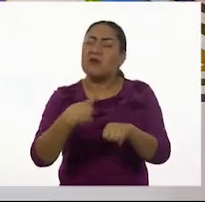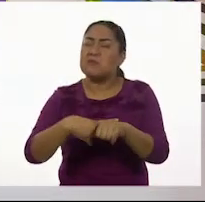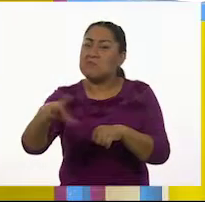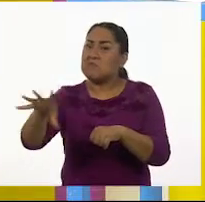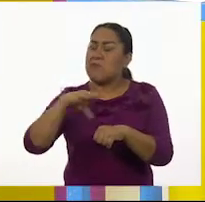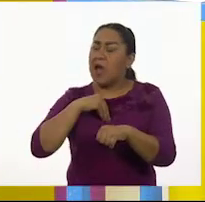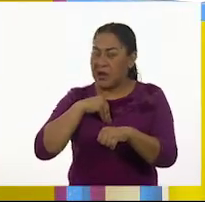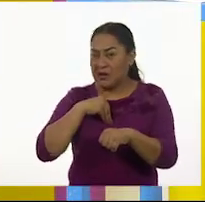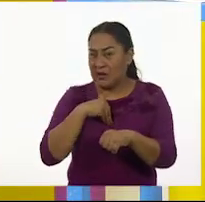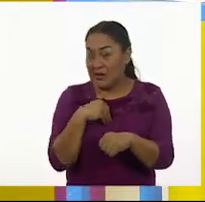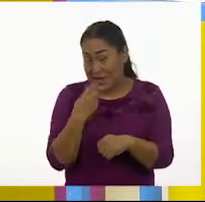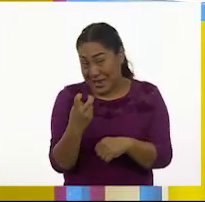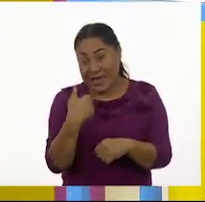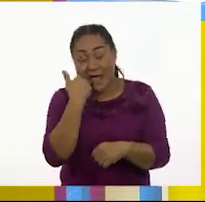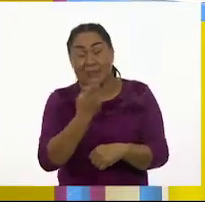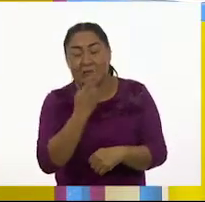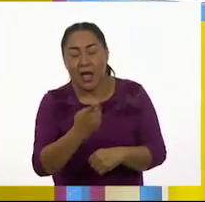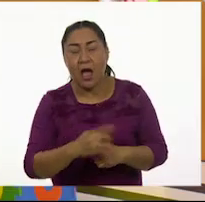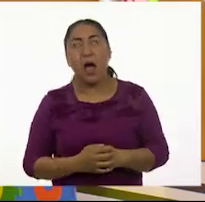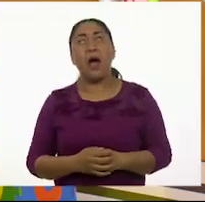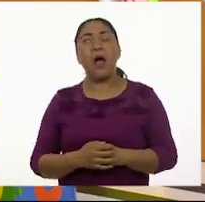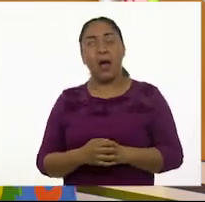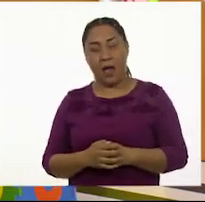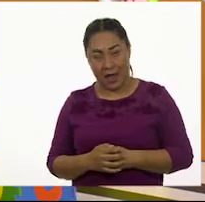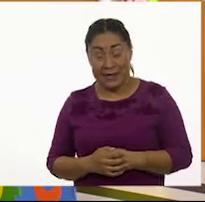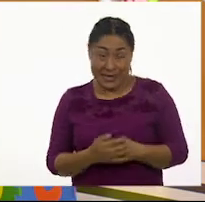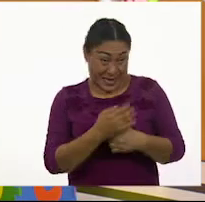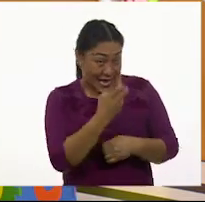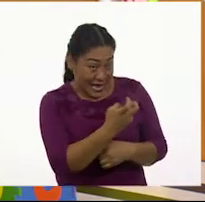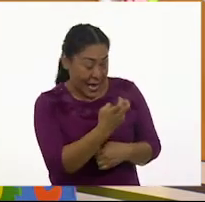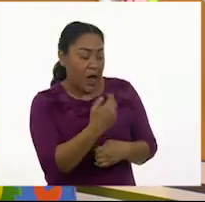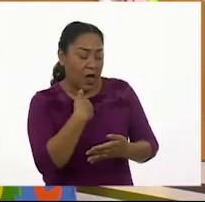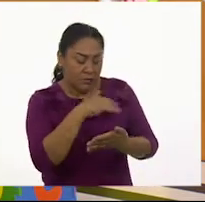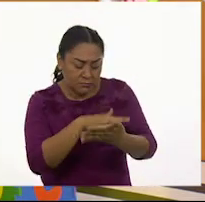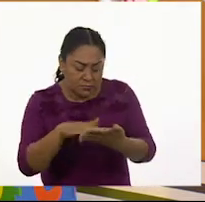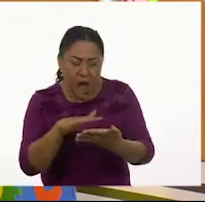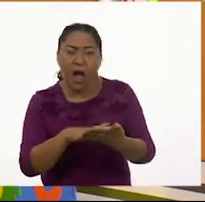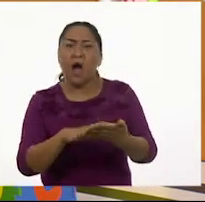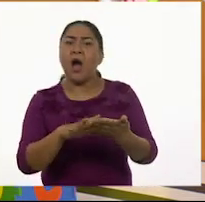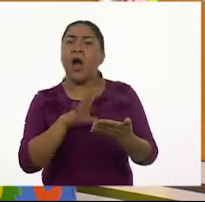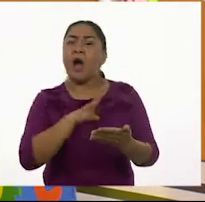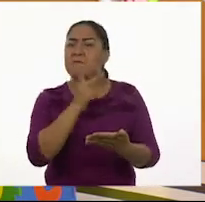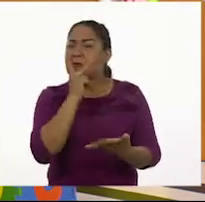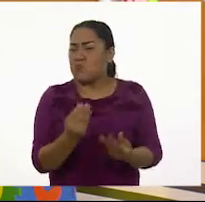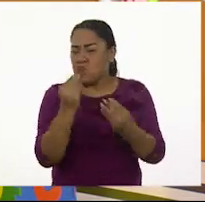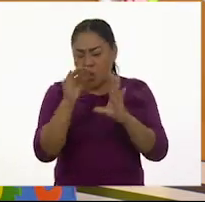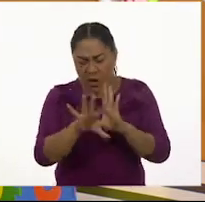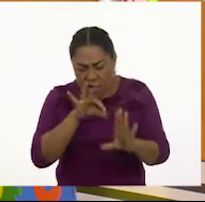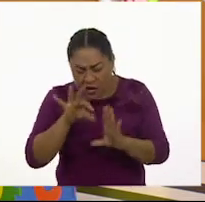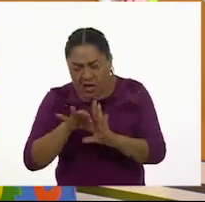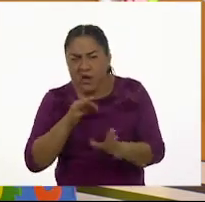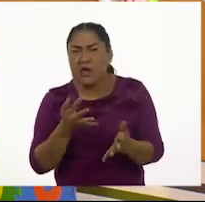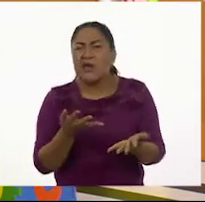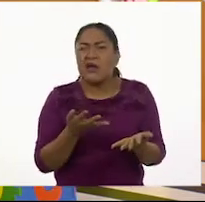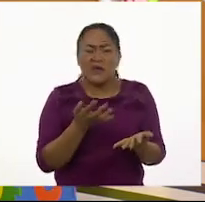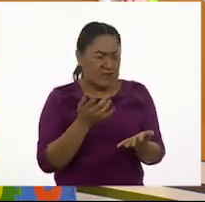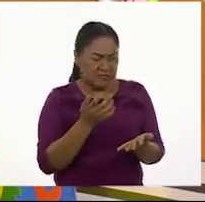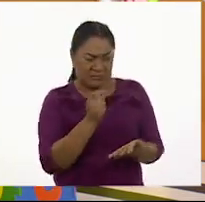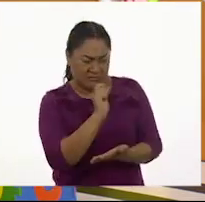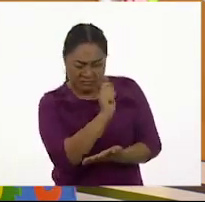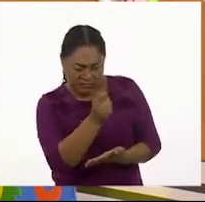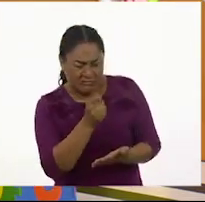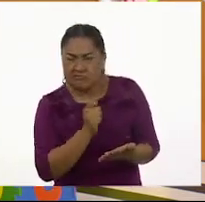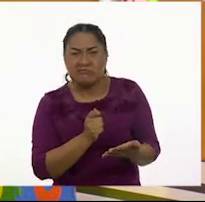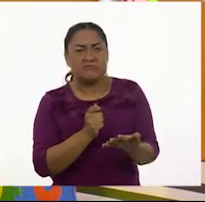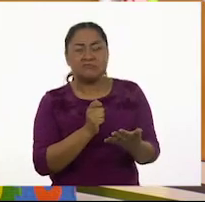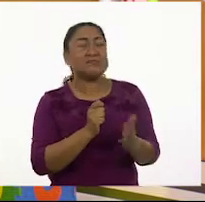¡Mmm! ¡Claro, sí! Así como estas, vamos a encontrar muchísimas palabras que no vamos a saber su significado. Pero hablando